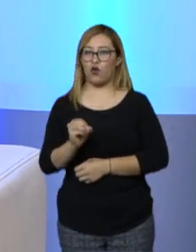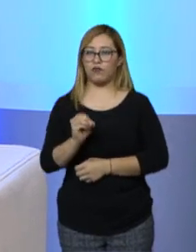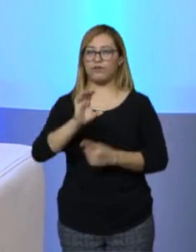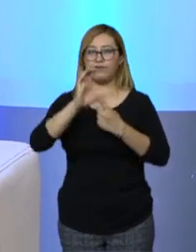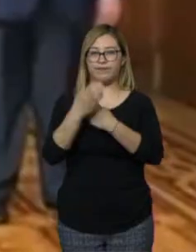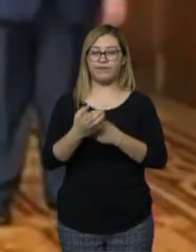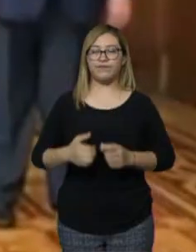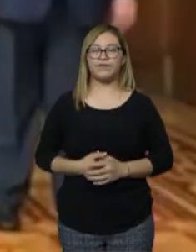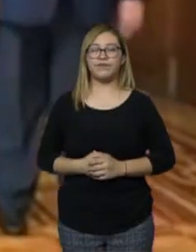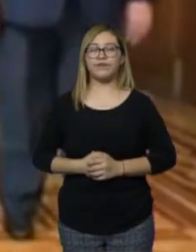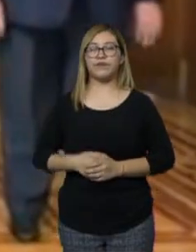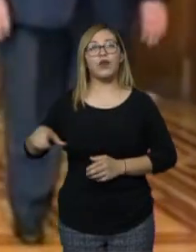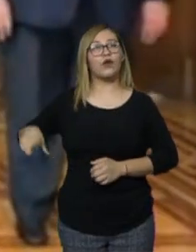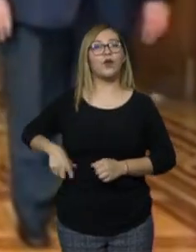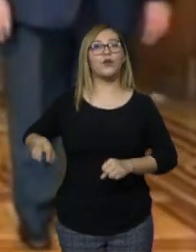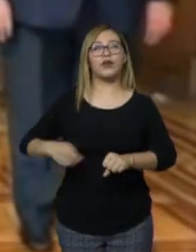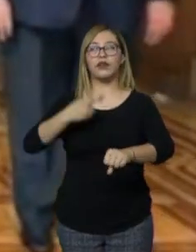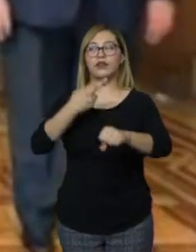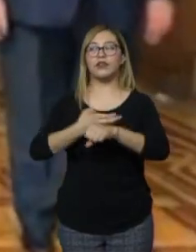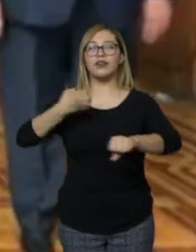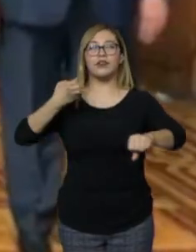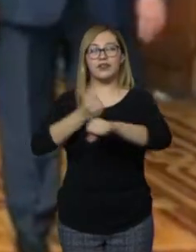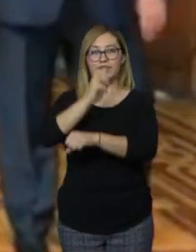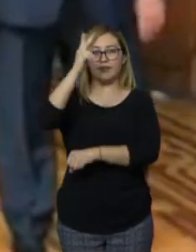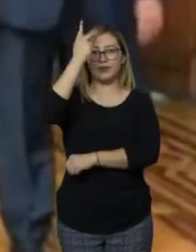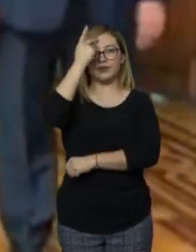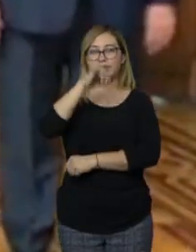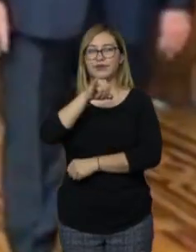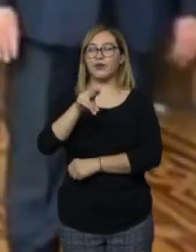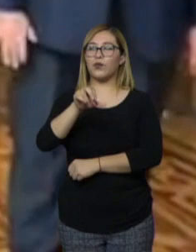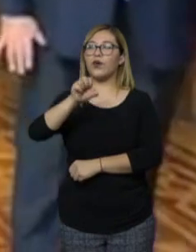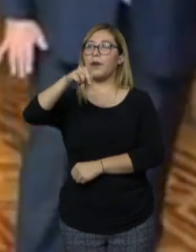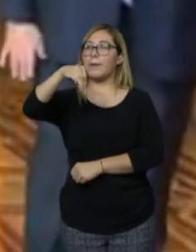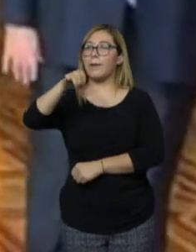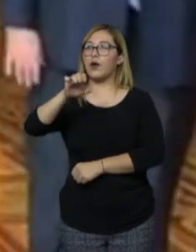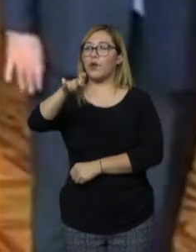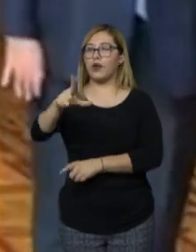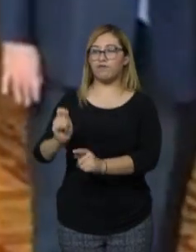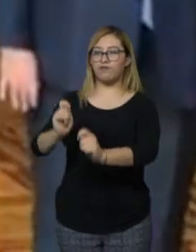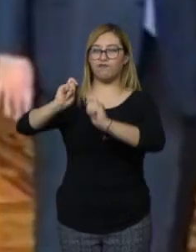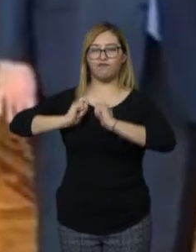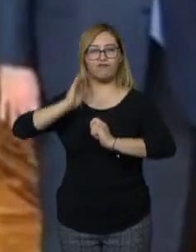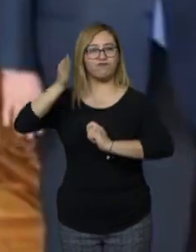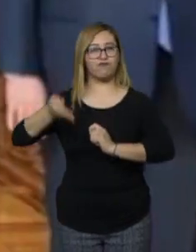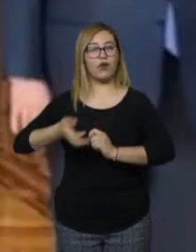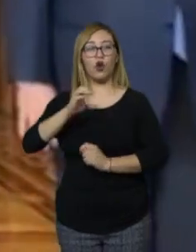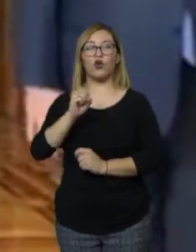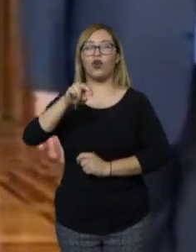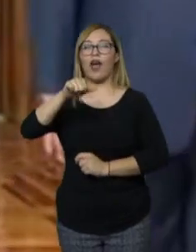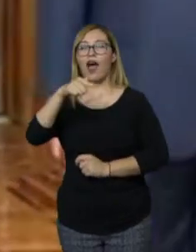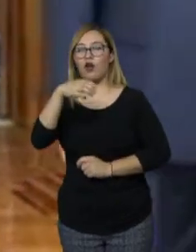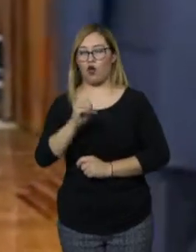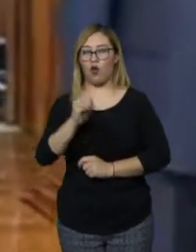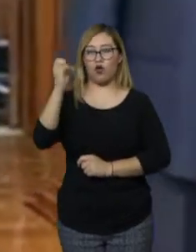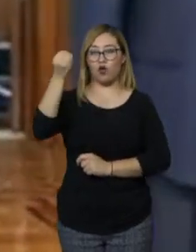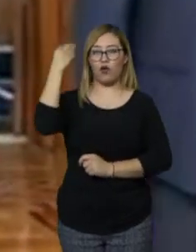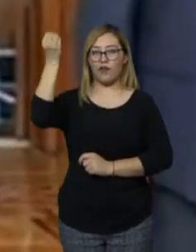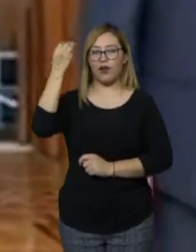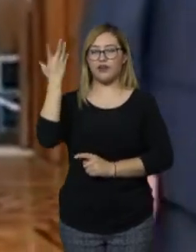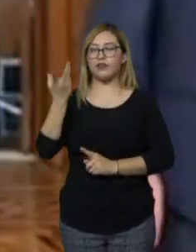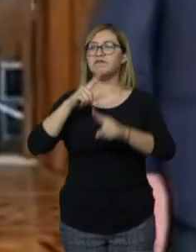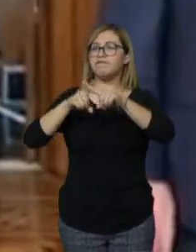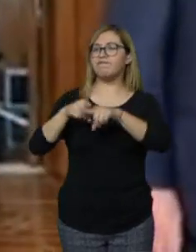El gobernador del Estado, Juan Manuel Carreras López, asumió formalmente la presidencia de la Conferencia Nacional de Gobernadores, CONAGO,